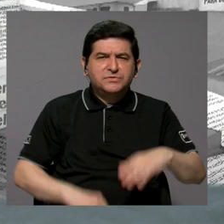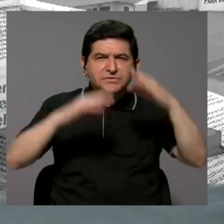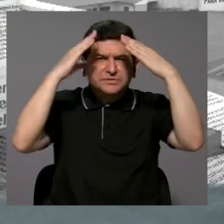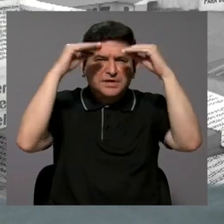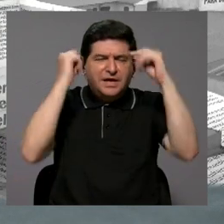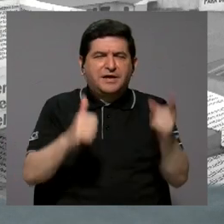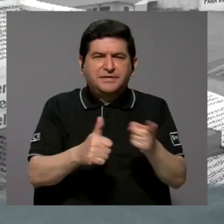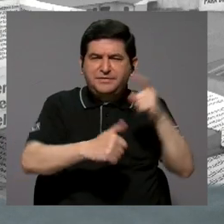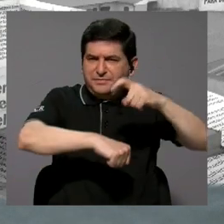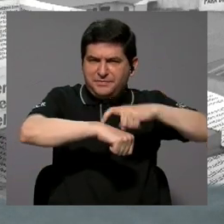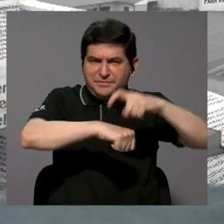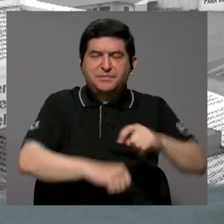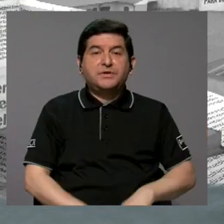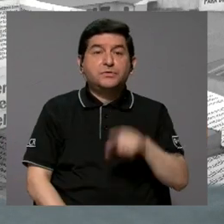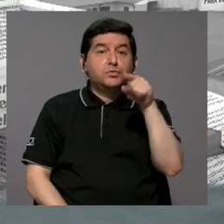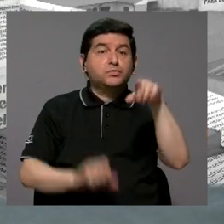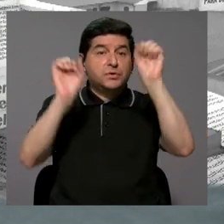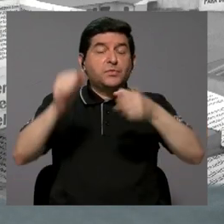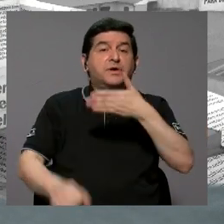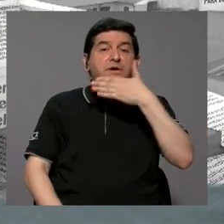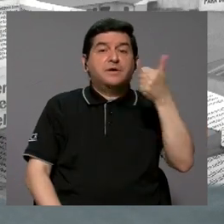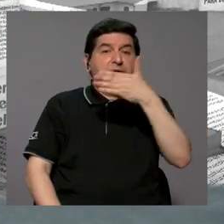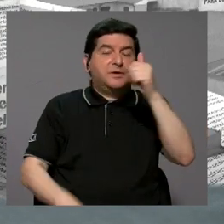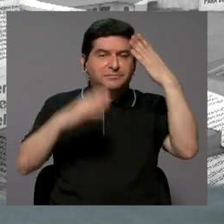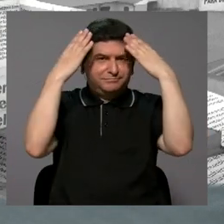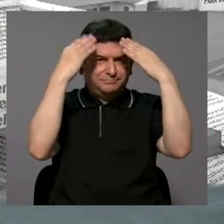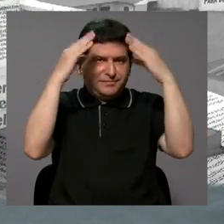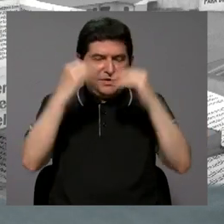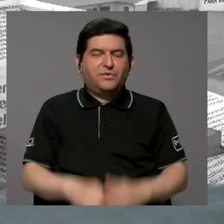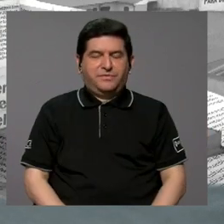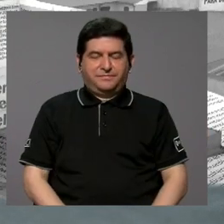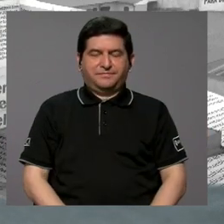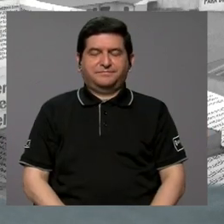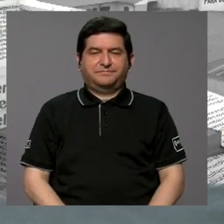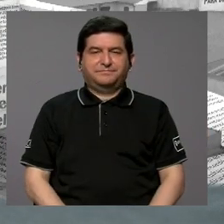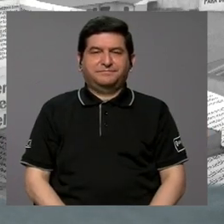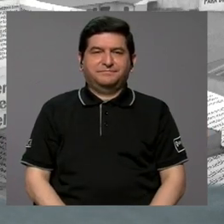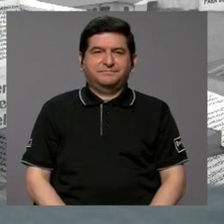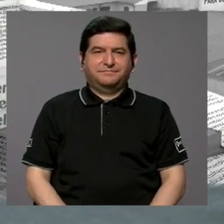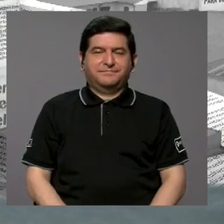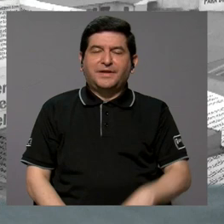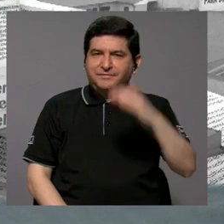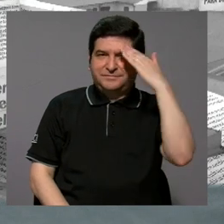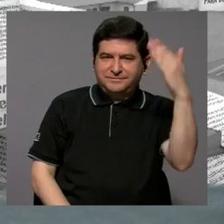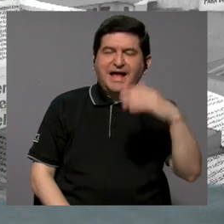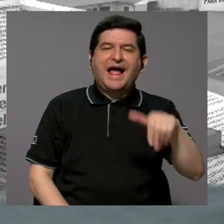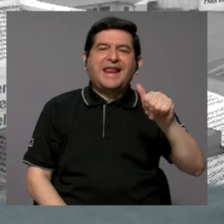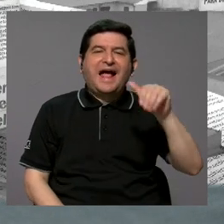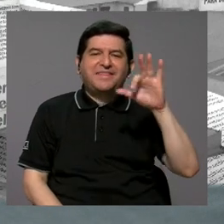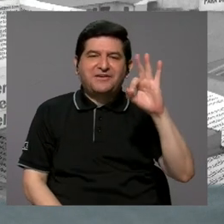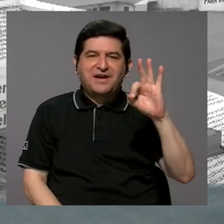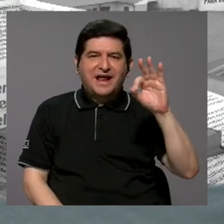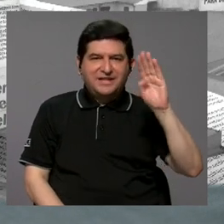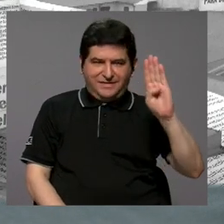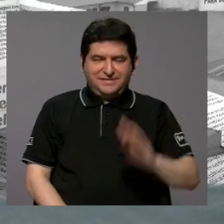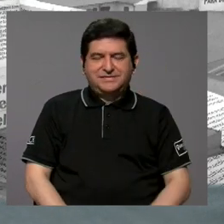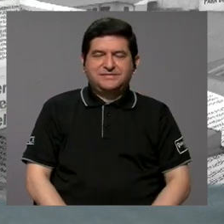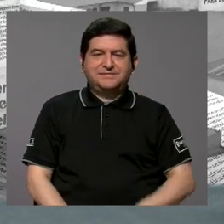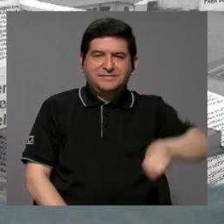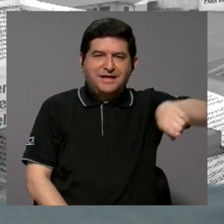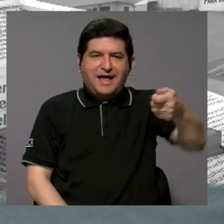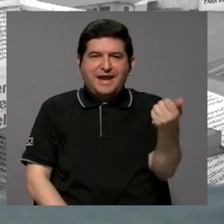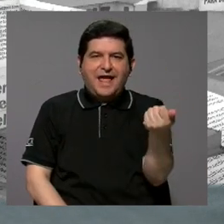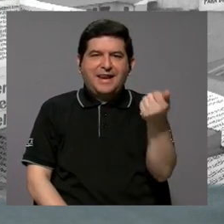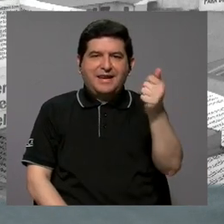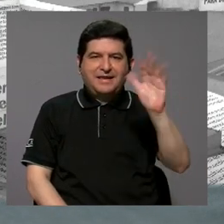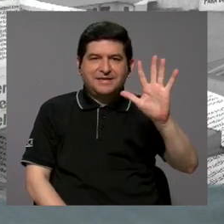fuentes primarias para que usted esté mejor informado o informada. Le saluda Alejandra Fernández Bonilla de